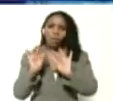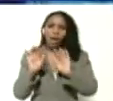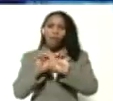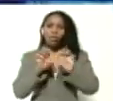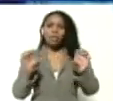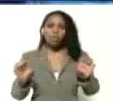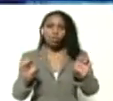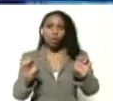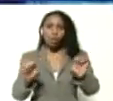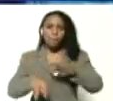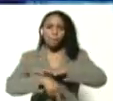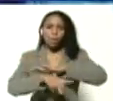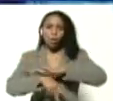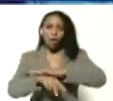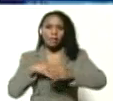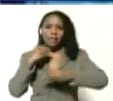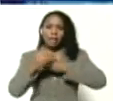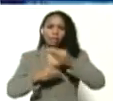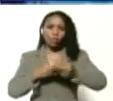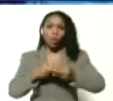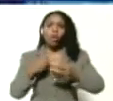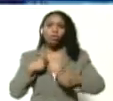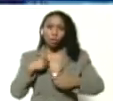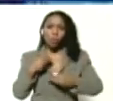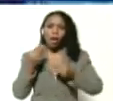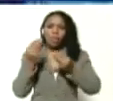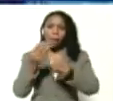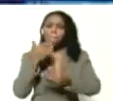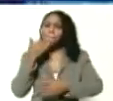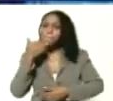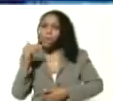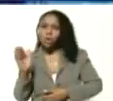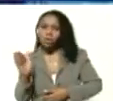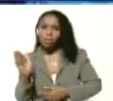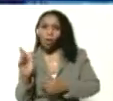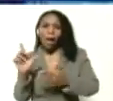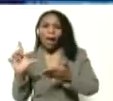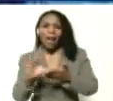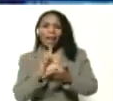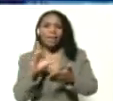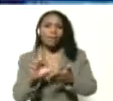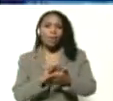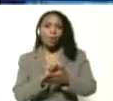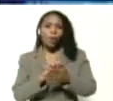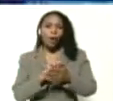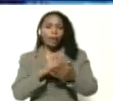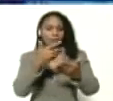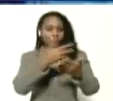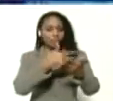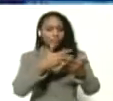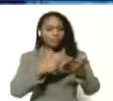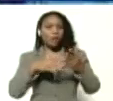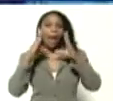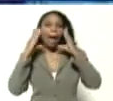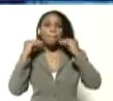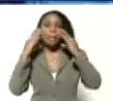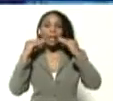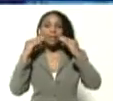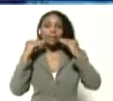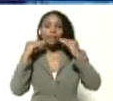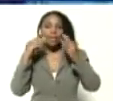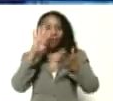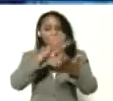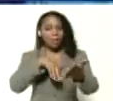inicial se hizo presidente yo le voy a entregar a usted próximamente el libro que sistematiza las experiencias de